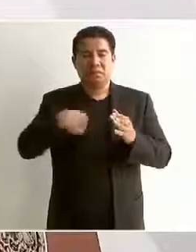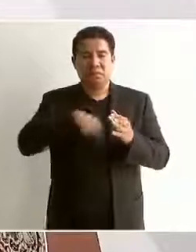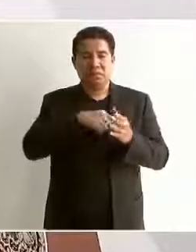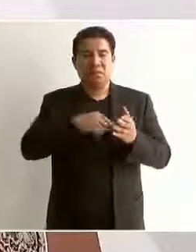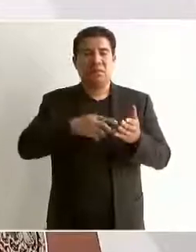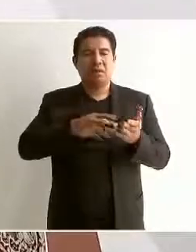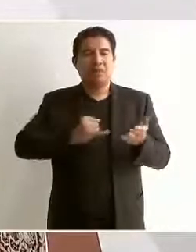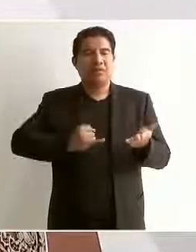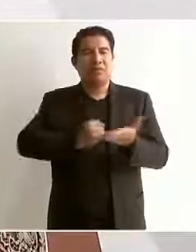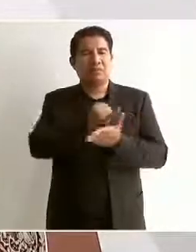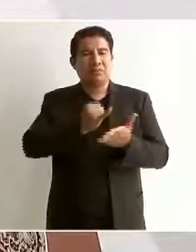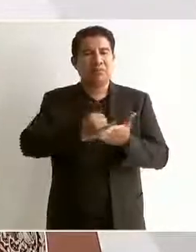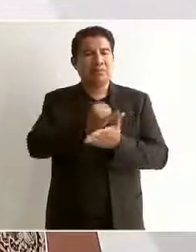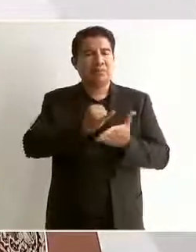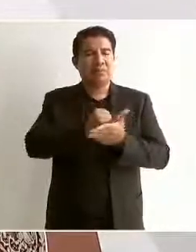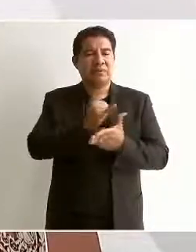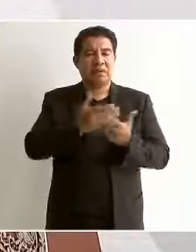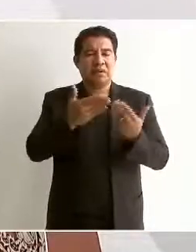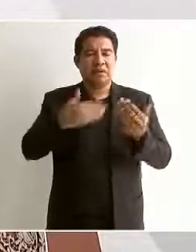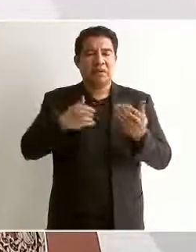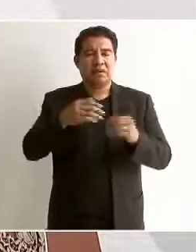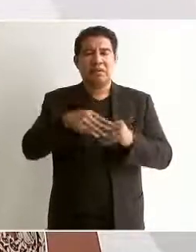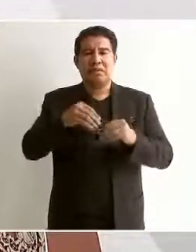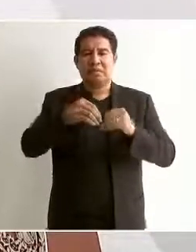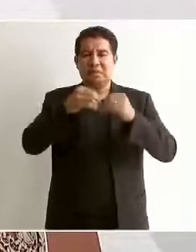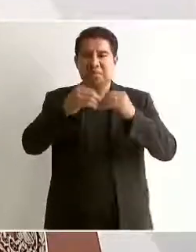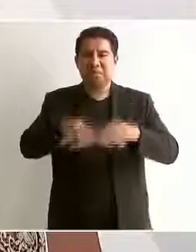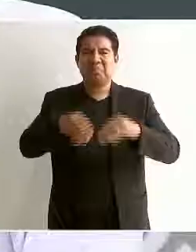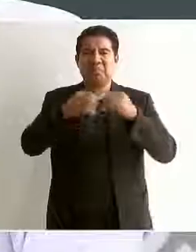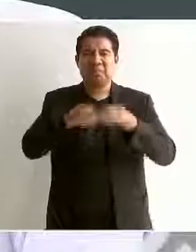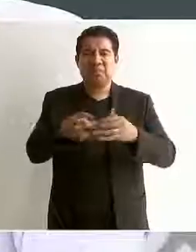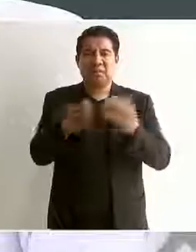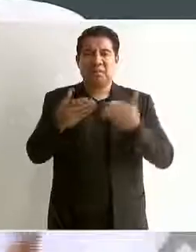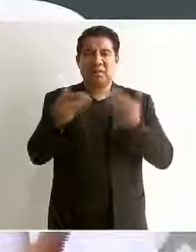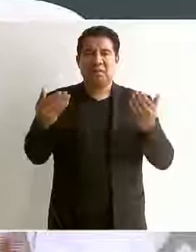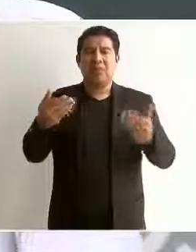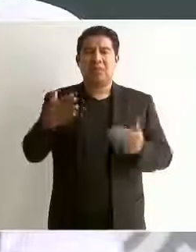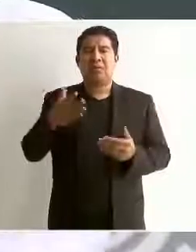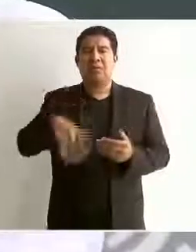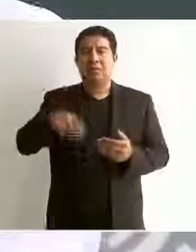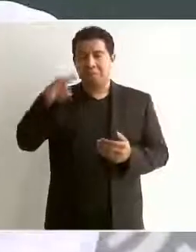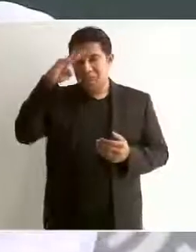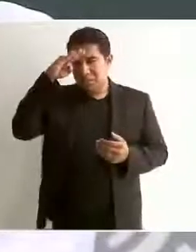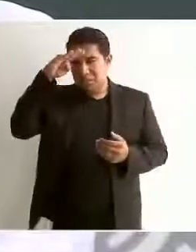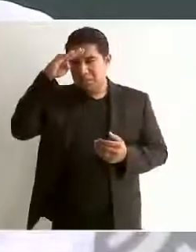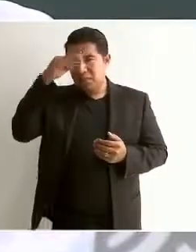conquistas sociales pero yo me pongo a pensar ¿cómo le van a hacer?